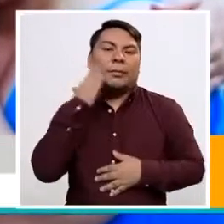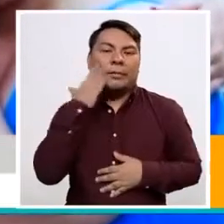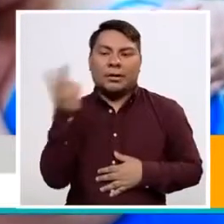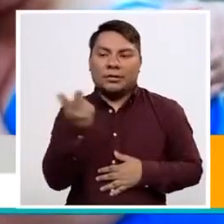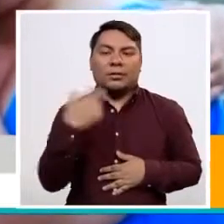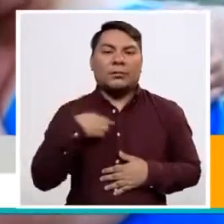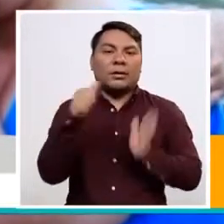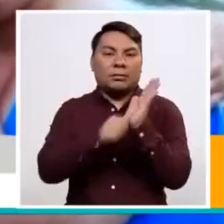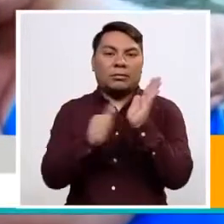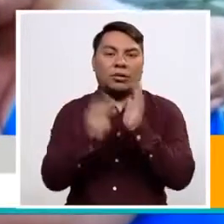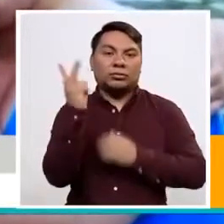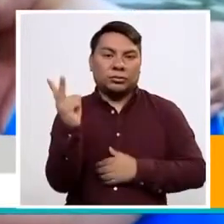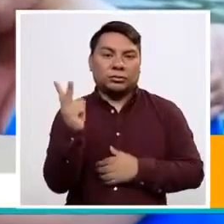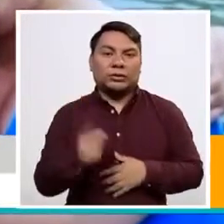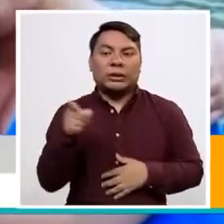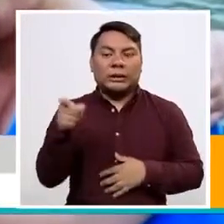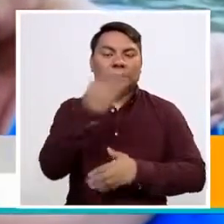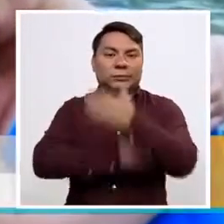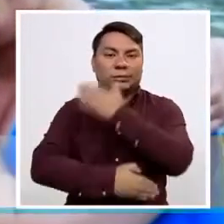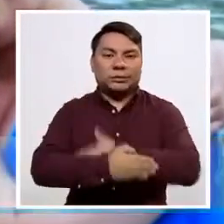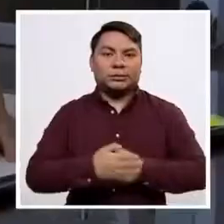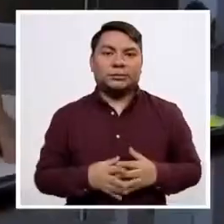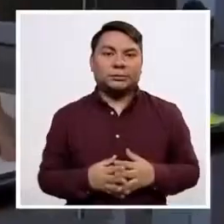-madre con cada una de mis hermanas especiales.